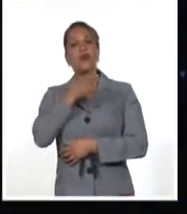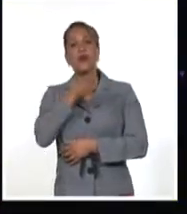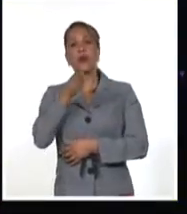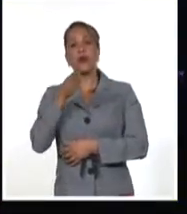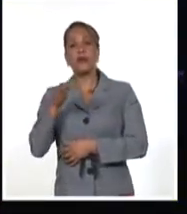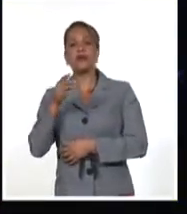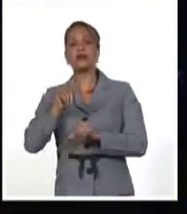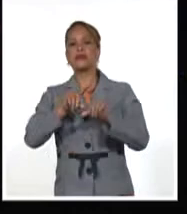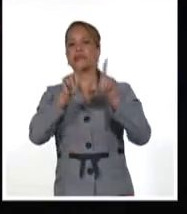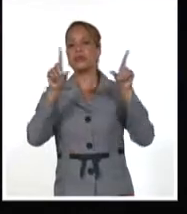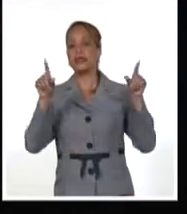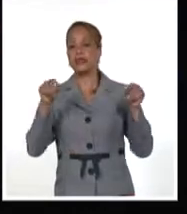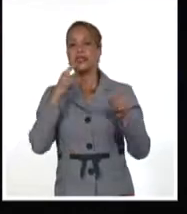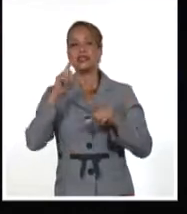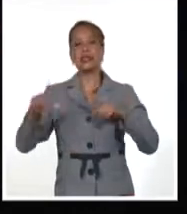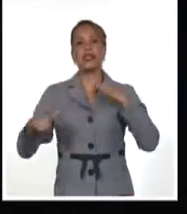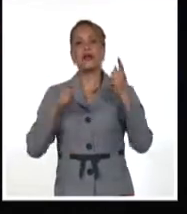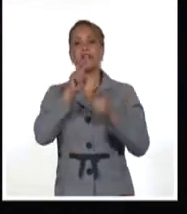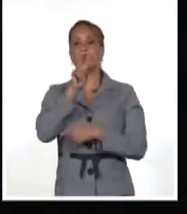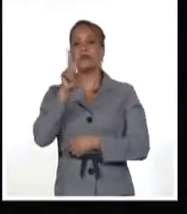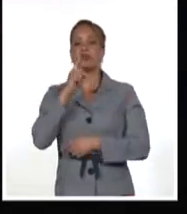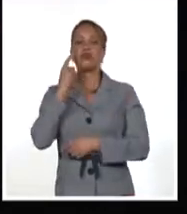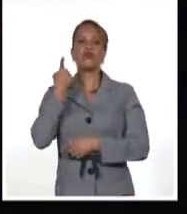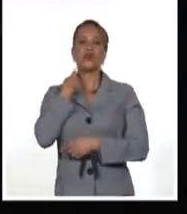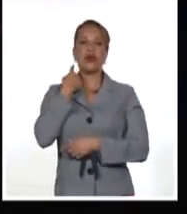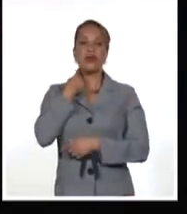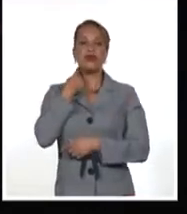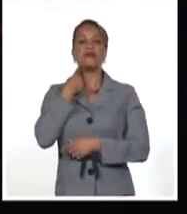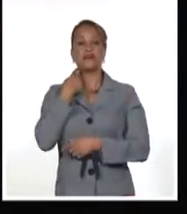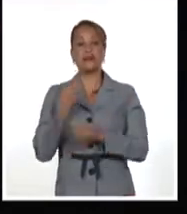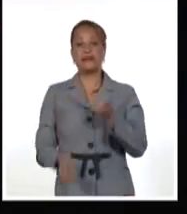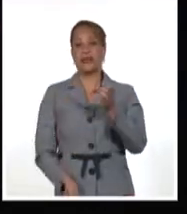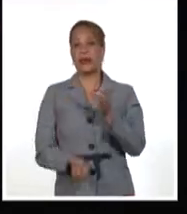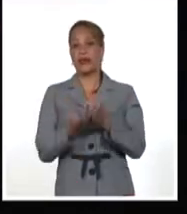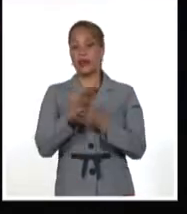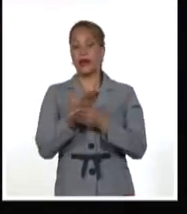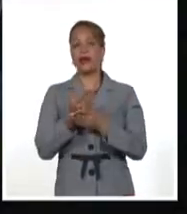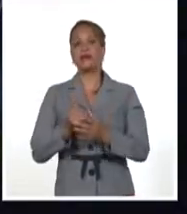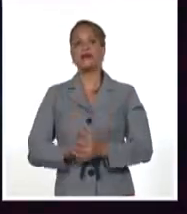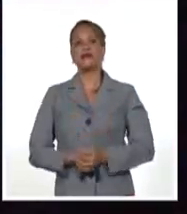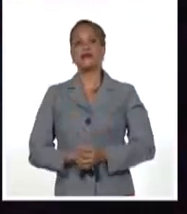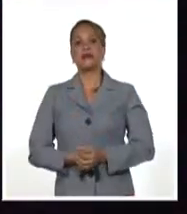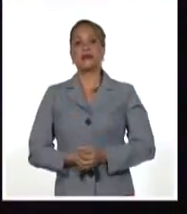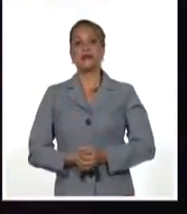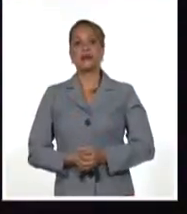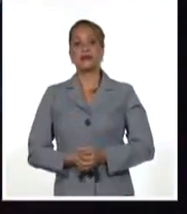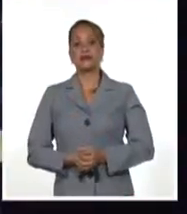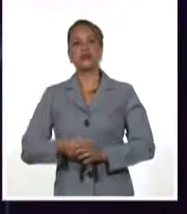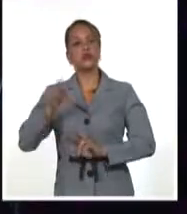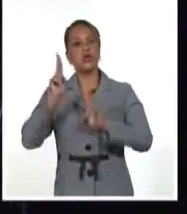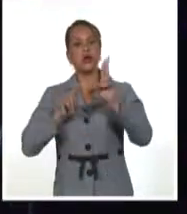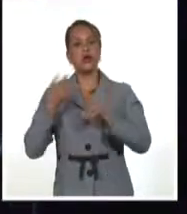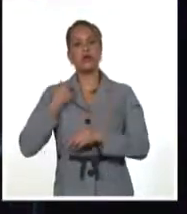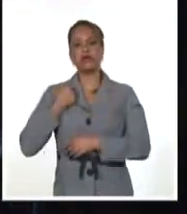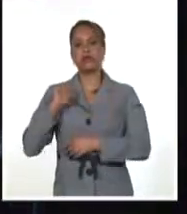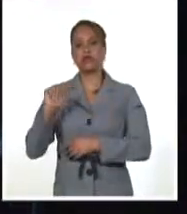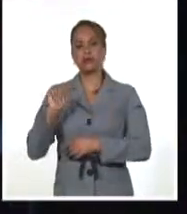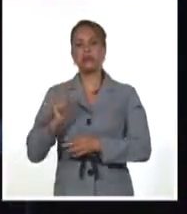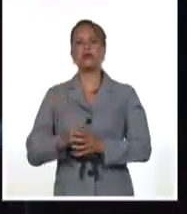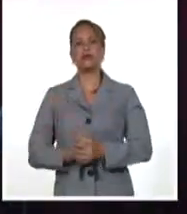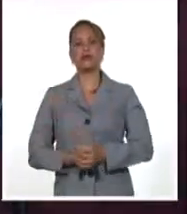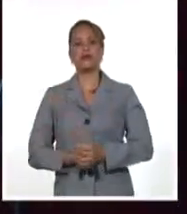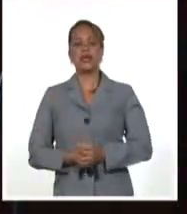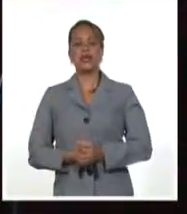que celebra sus 22 años de vida artística y apuesta por la diversidad y la no violencia. El Complejo Cultural